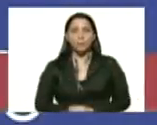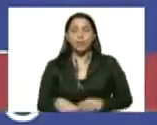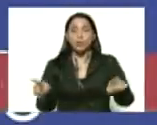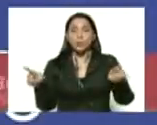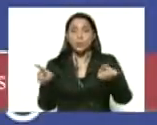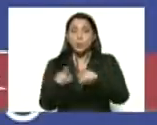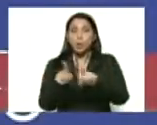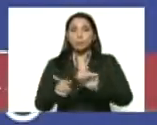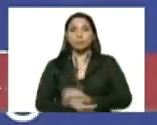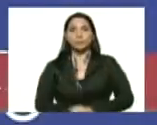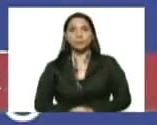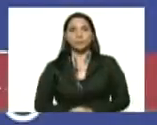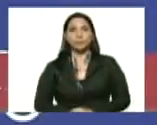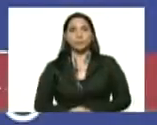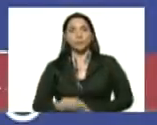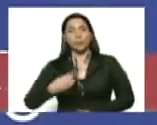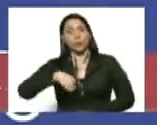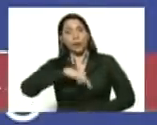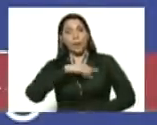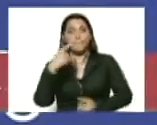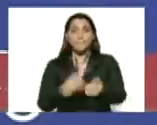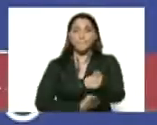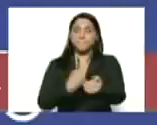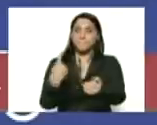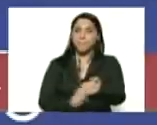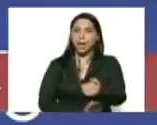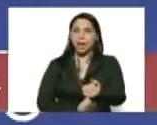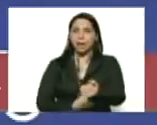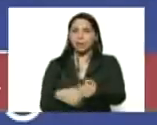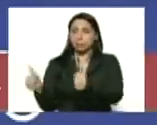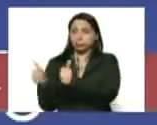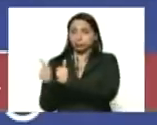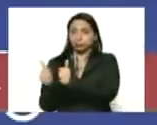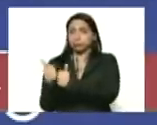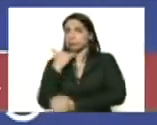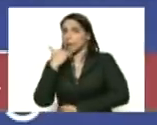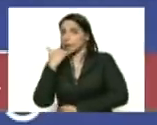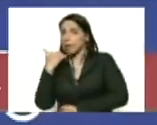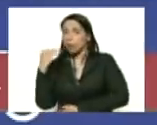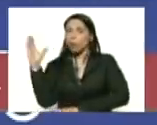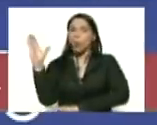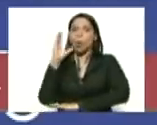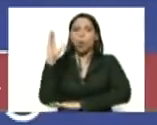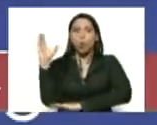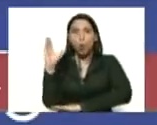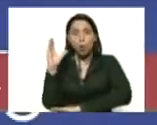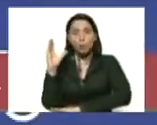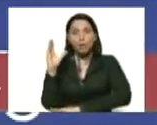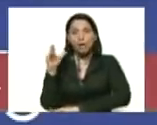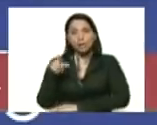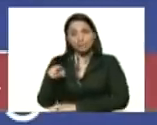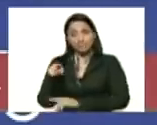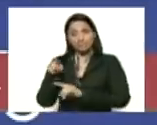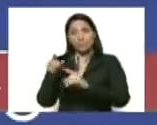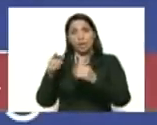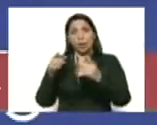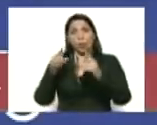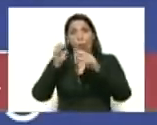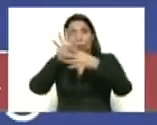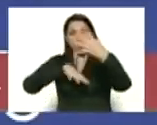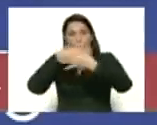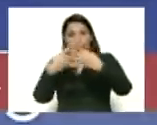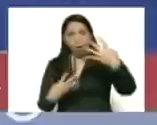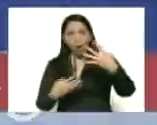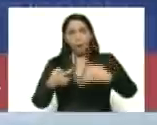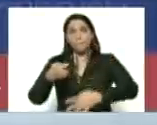Igualmente, nuestra hermana y vecina Colombia. En este cuadro, Colombia es uno de